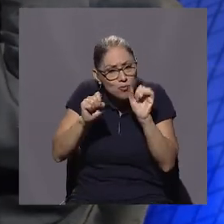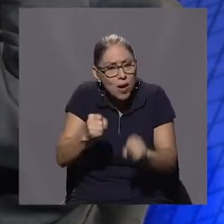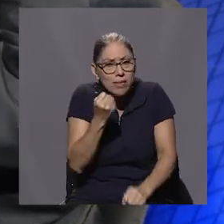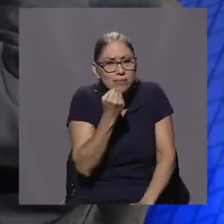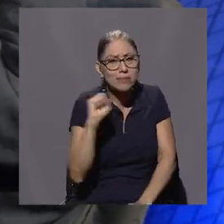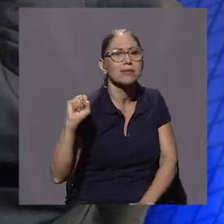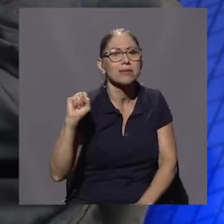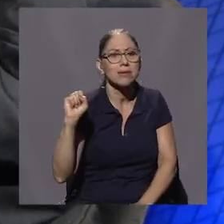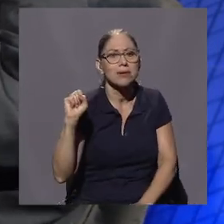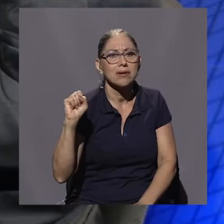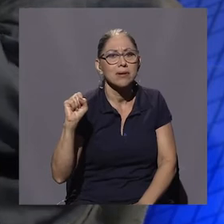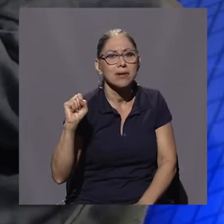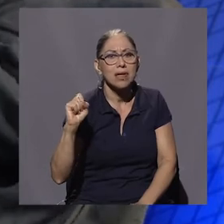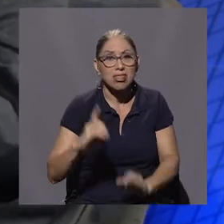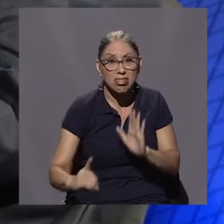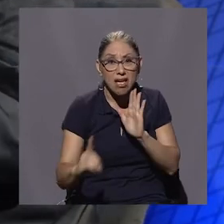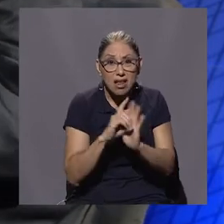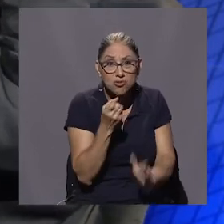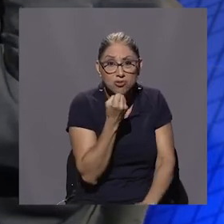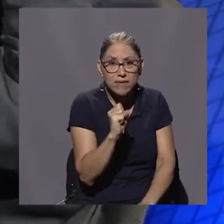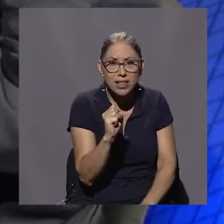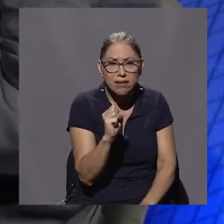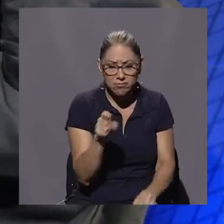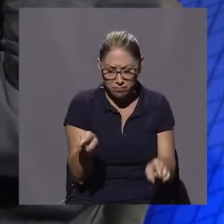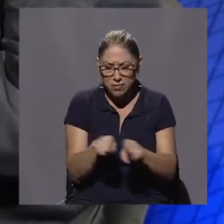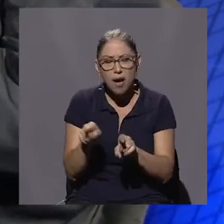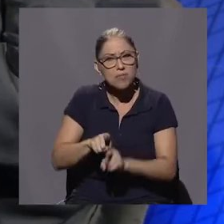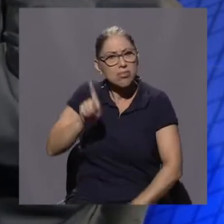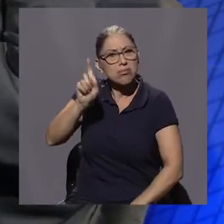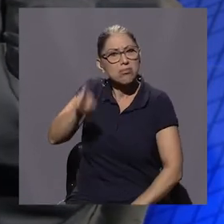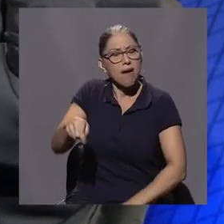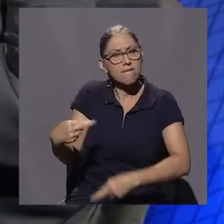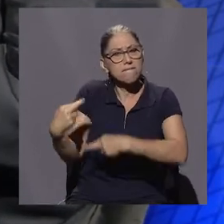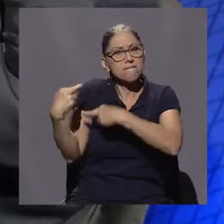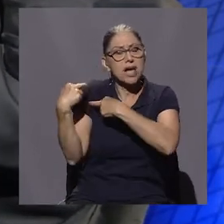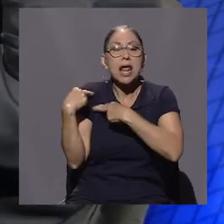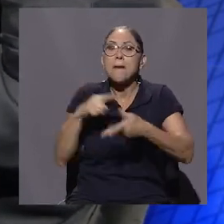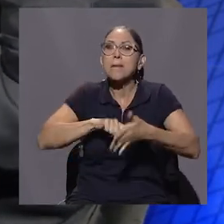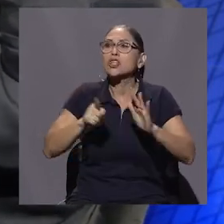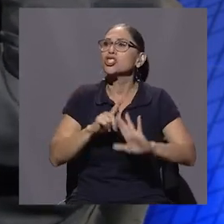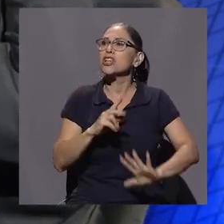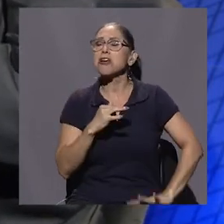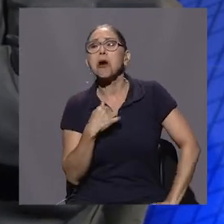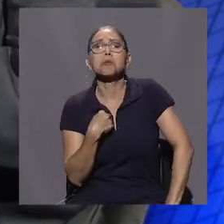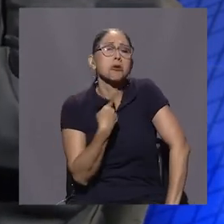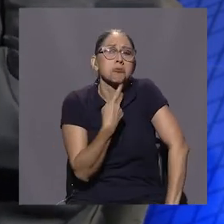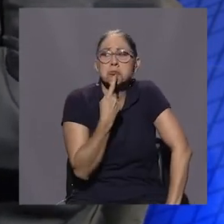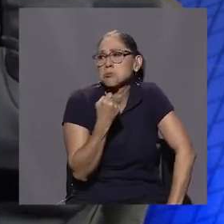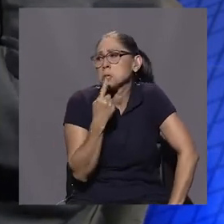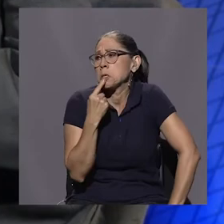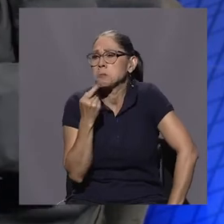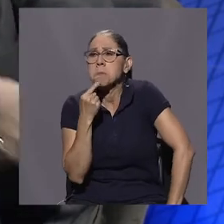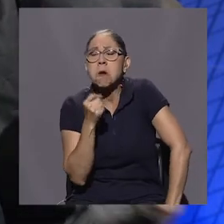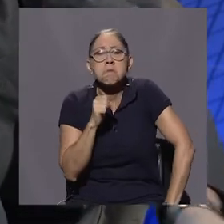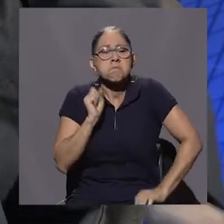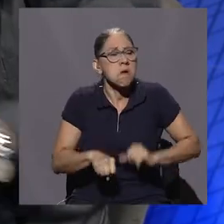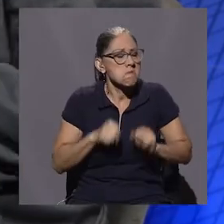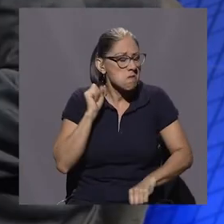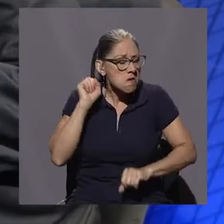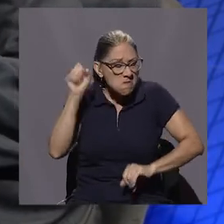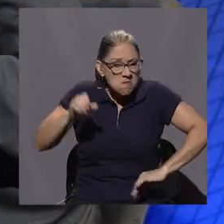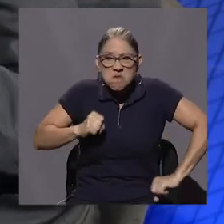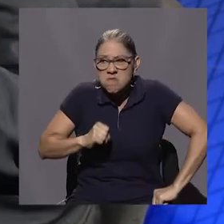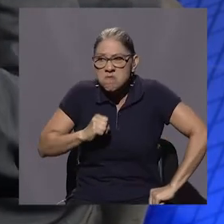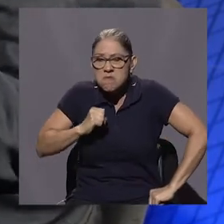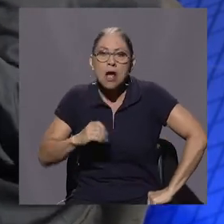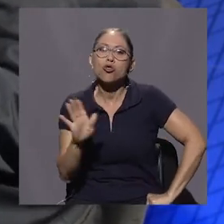más, no solamente el derecho, el deber de ser rebelde y cuando digo rebelde no es el del chiquito malcriado zapateando